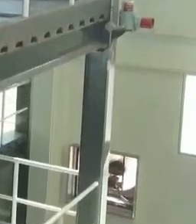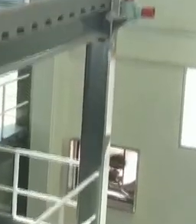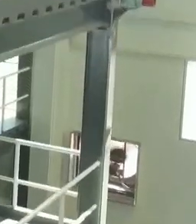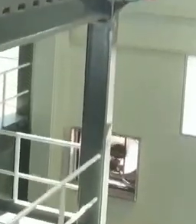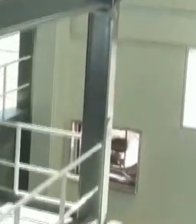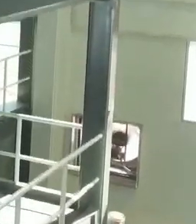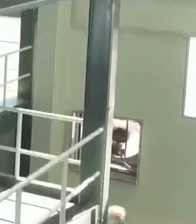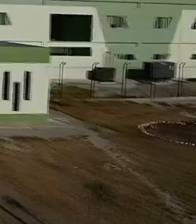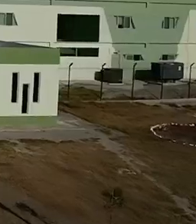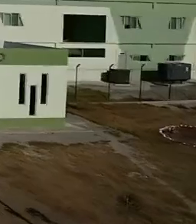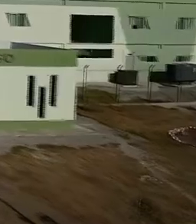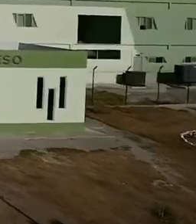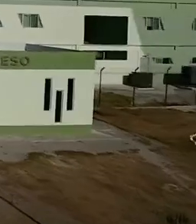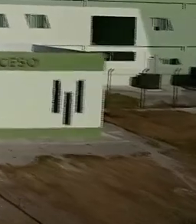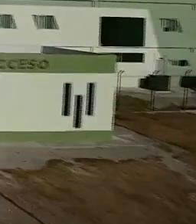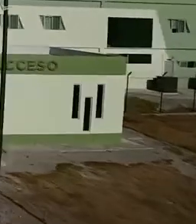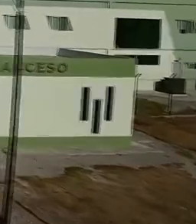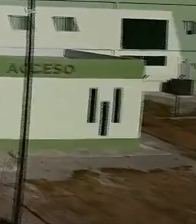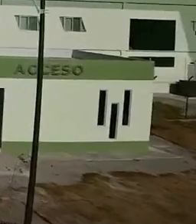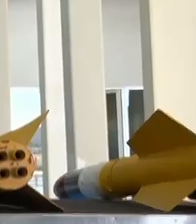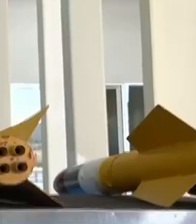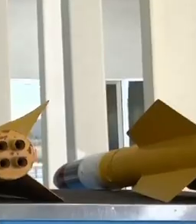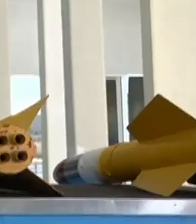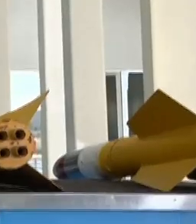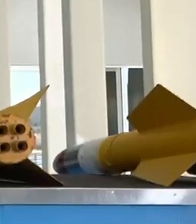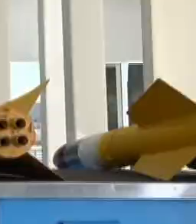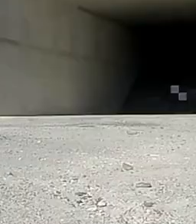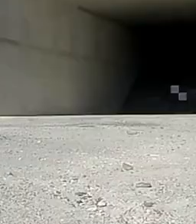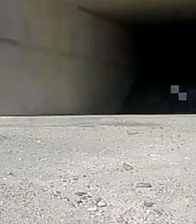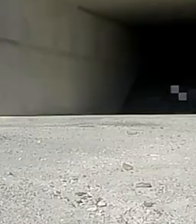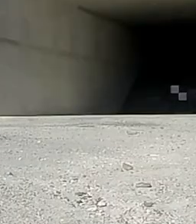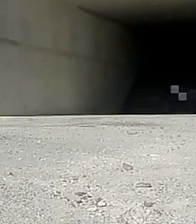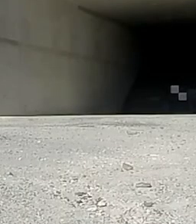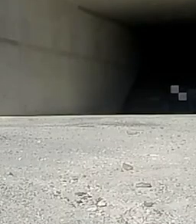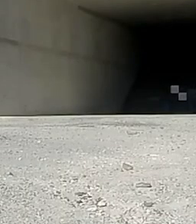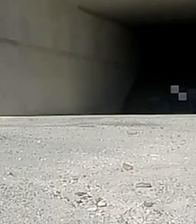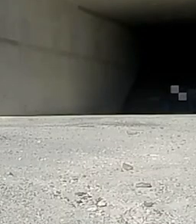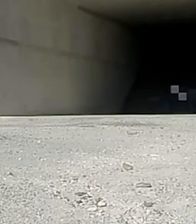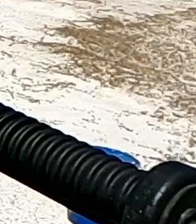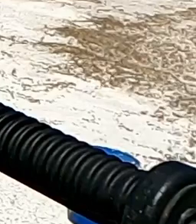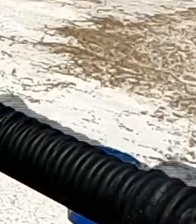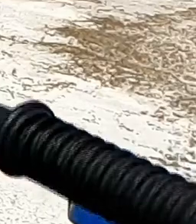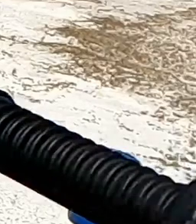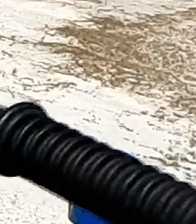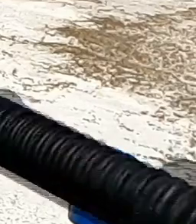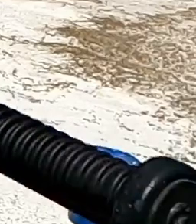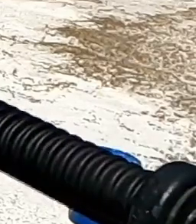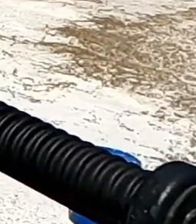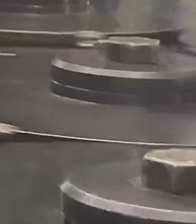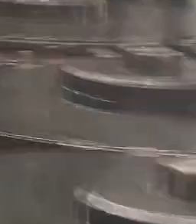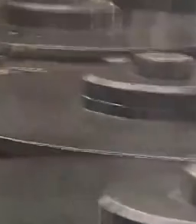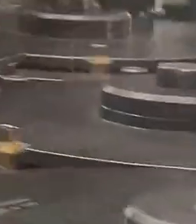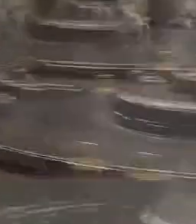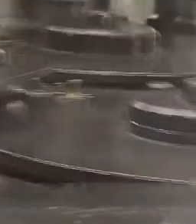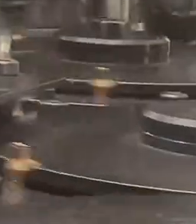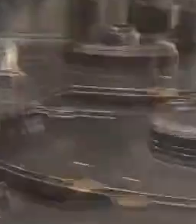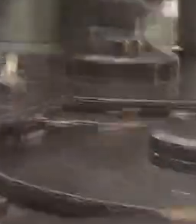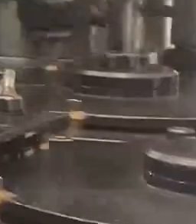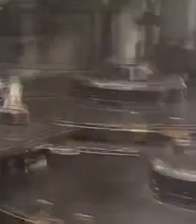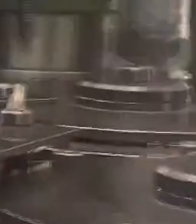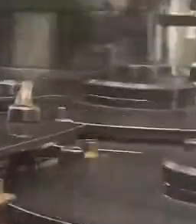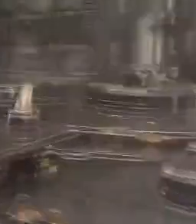sus funciones, a través de la modernización de su infraestructura, disponiendo de instalaciones nuevas y con equipamiento de última